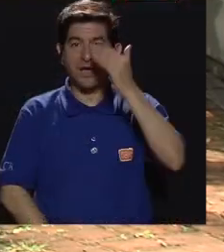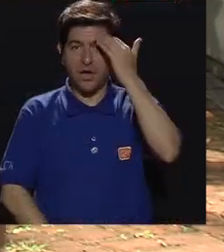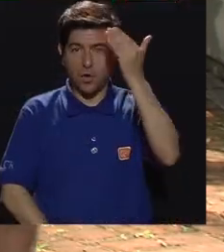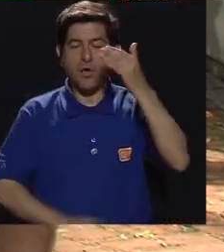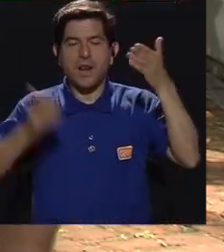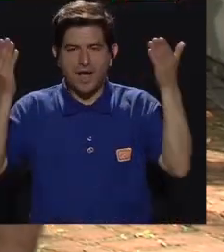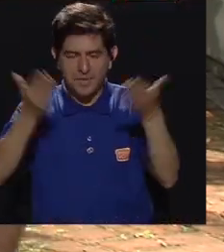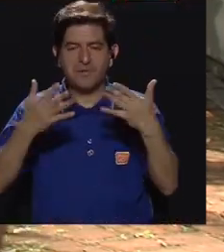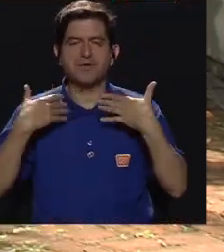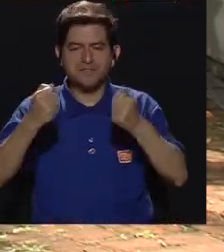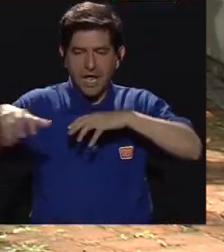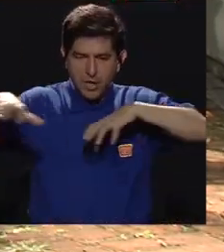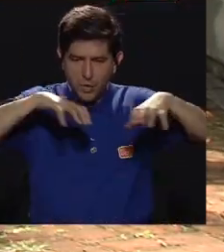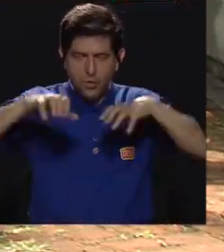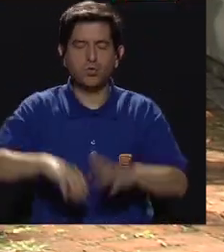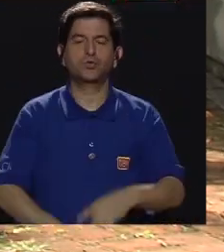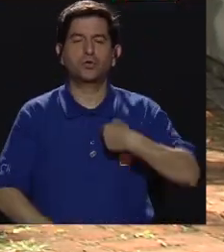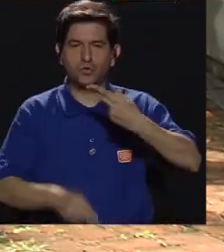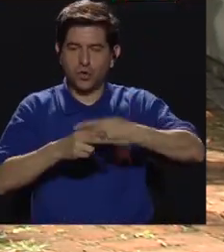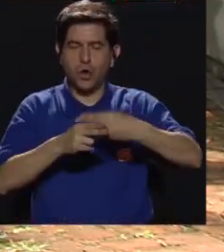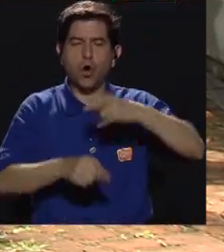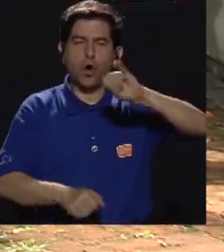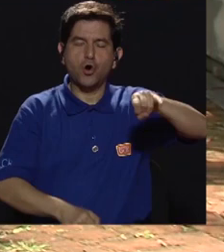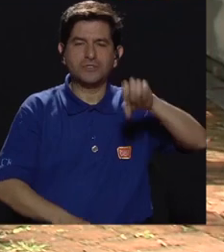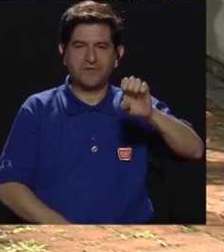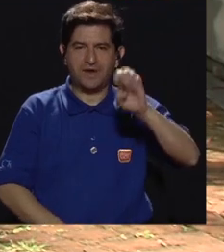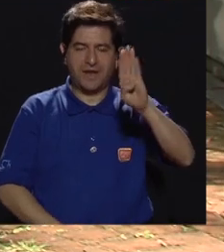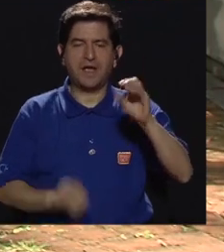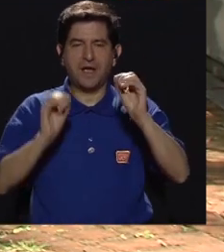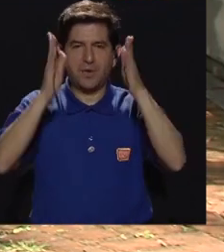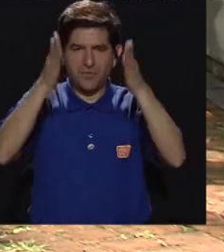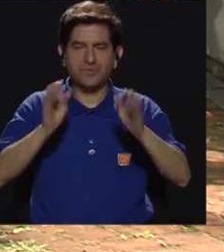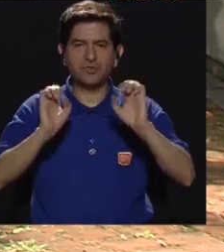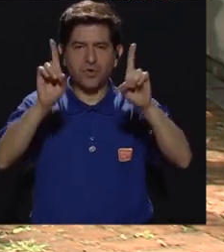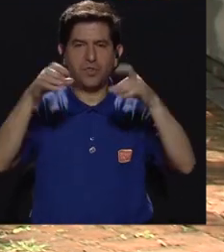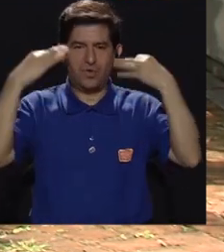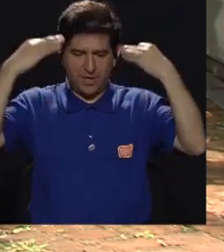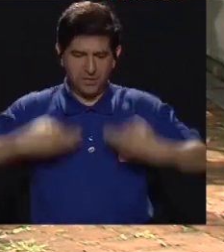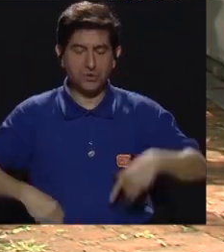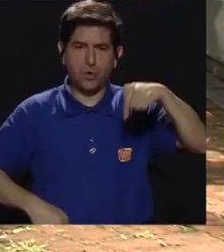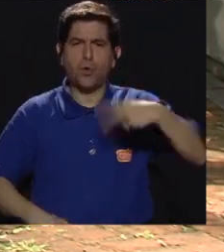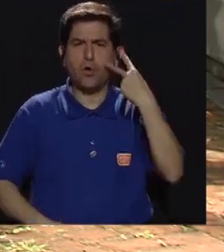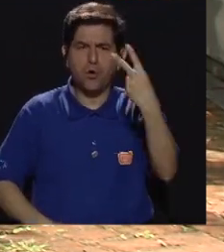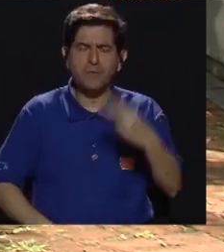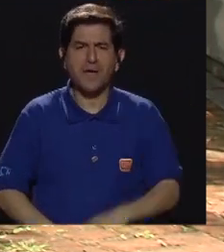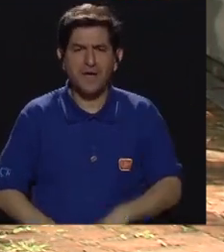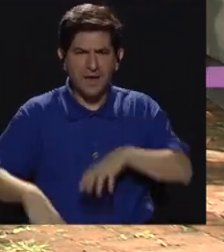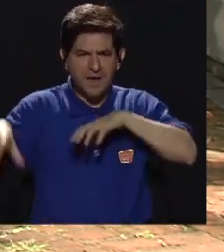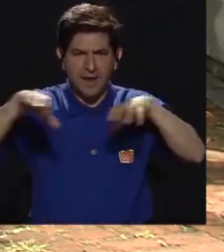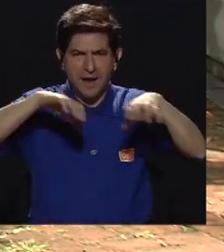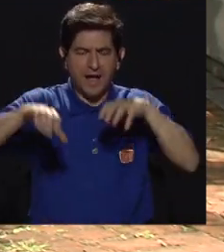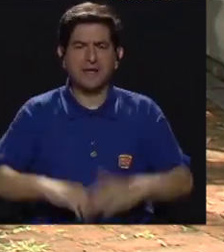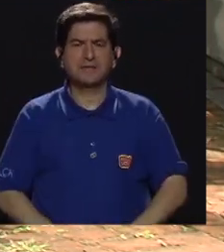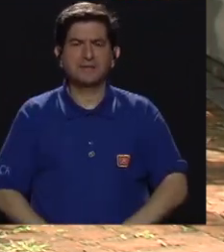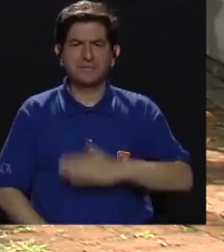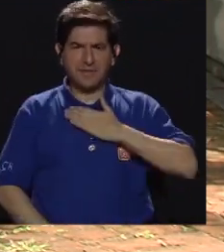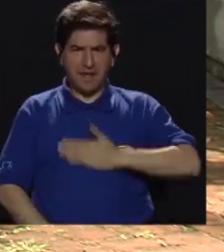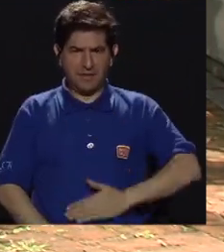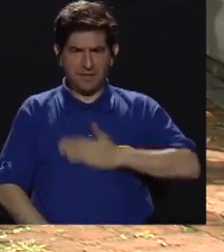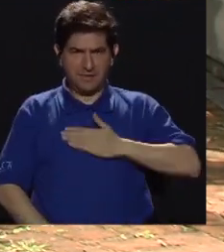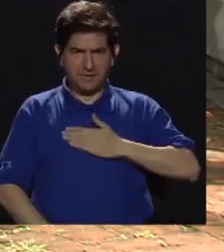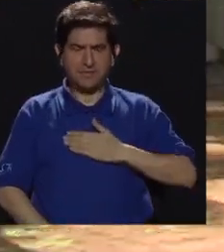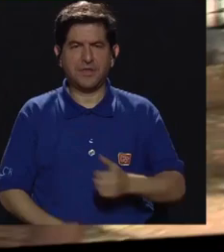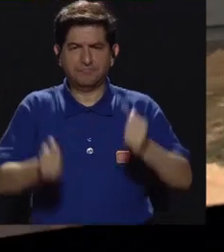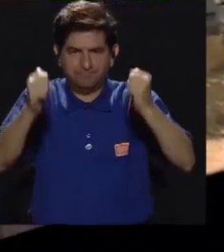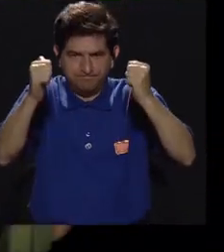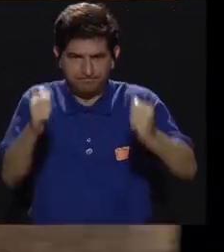Hola, bienvenidos a Salud de Movimiento. Mi nombre es José Enrique Orenes, soy educador físico y el día de hoy vamos a ver ejercicios para la zona abdominal, la